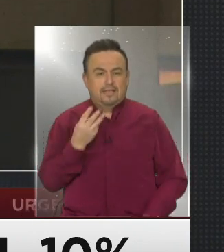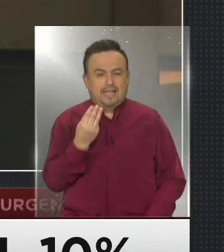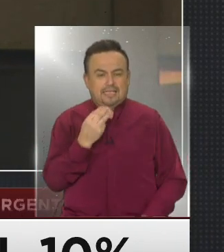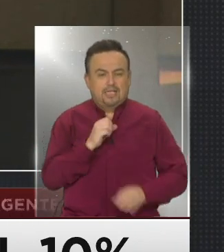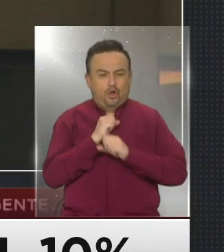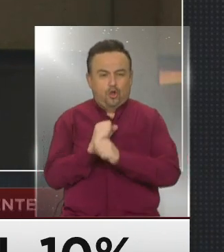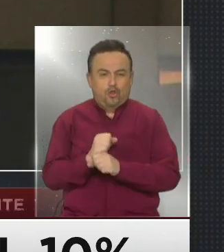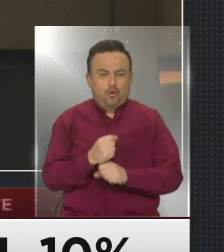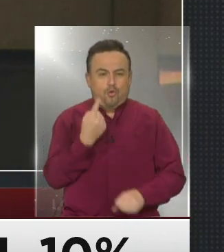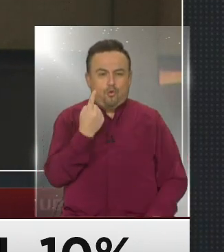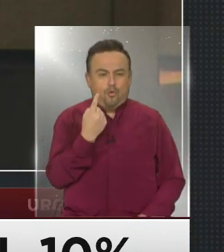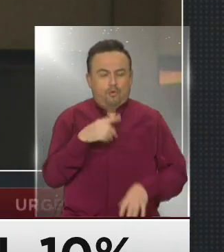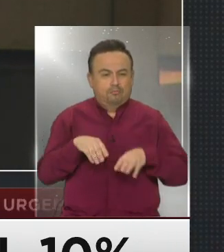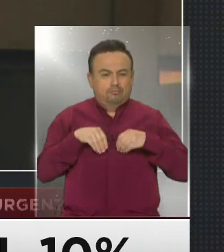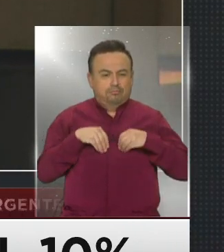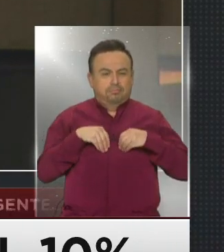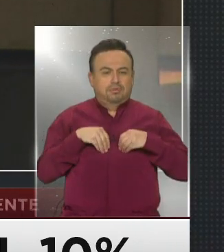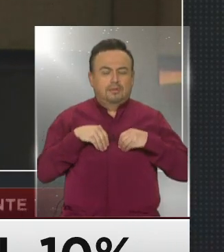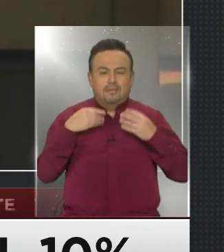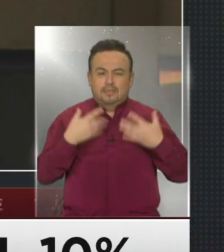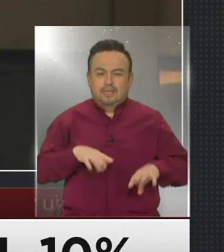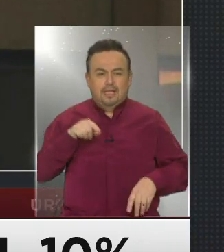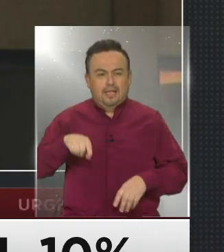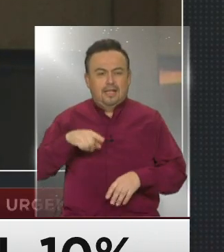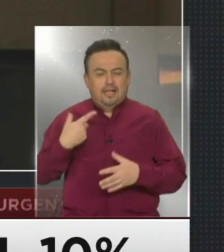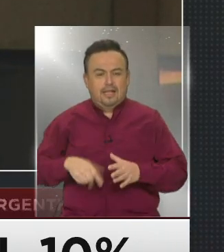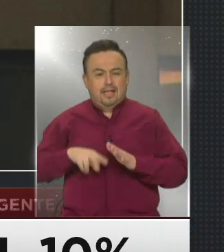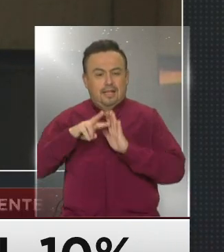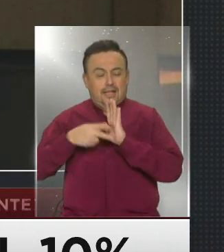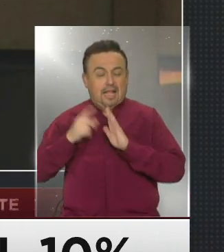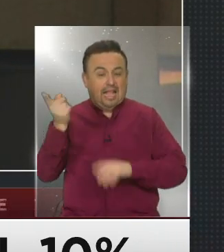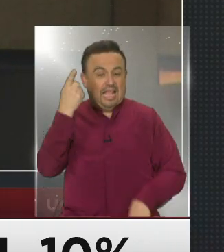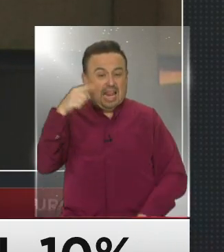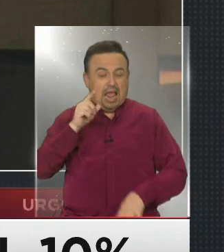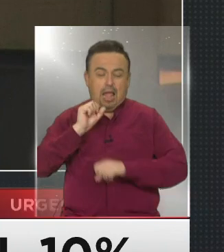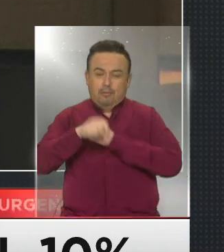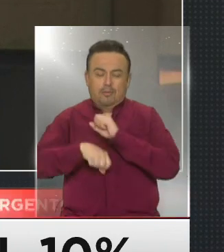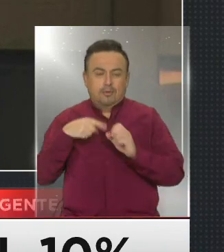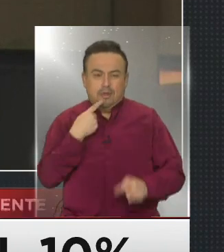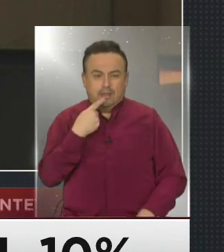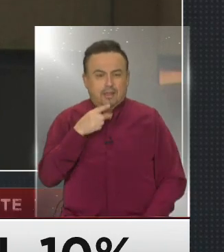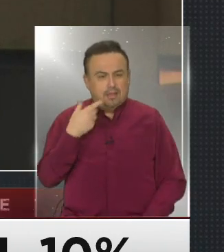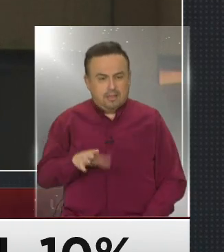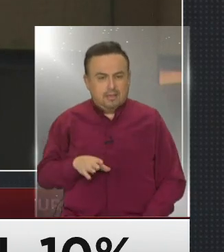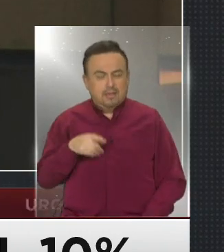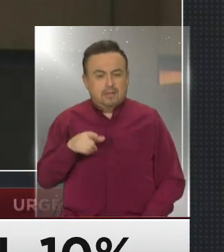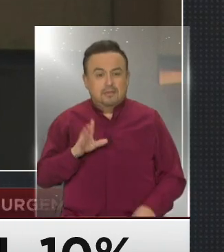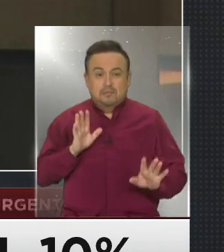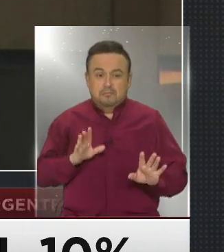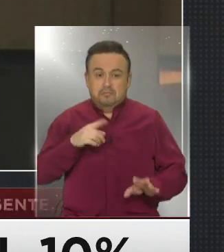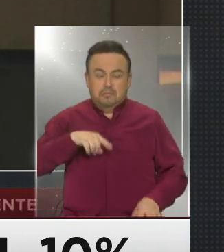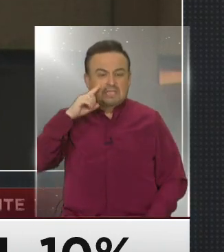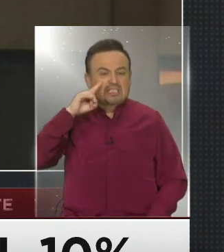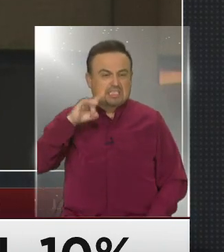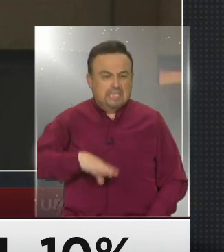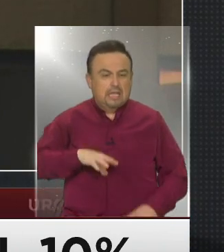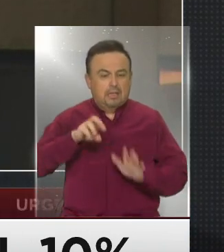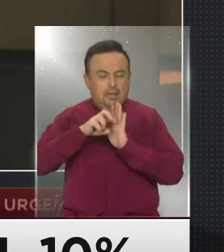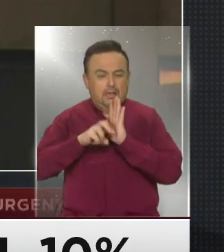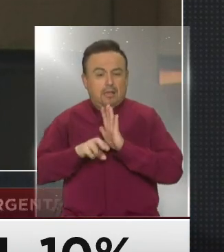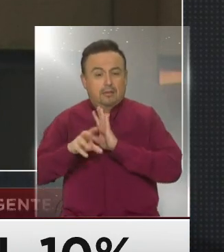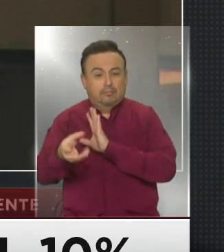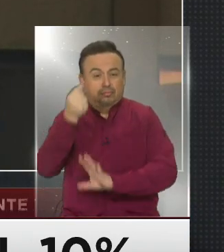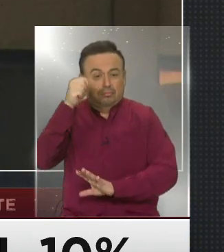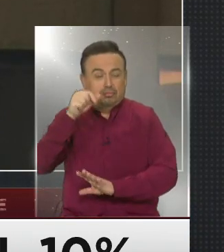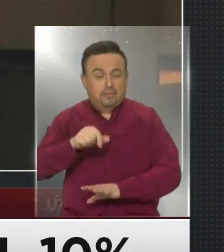en contra y una abstención. Se aprueba entonces en lo general y según lo que estaba previsto, este proyecto de